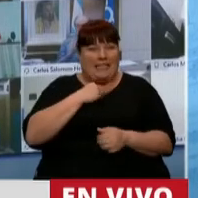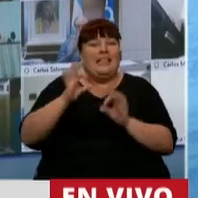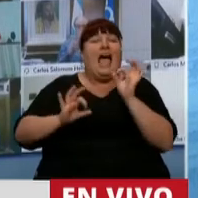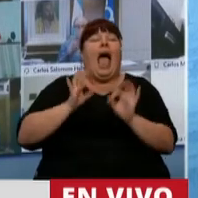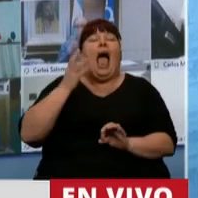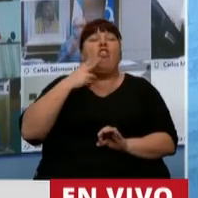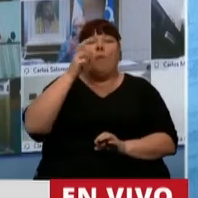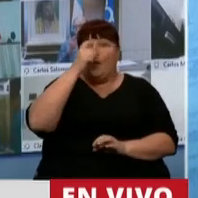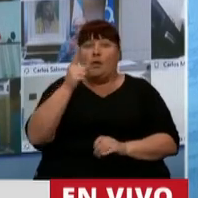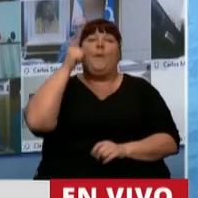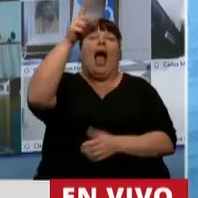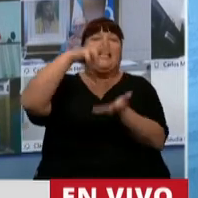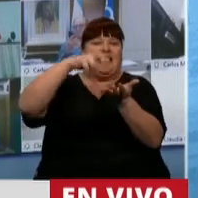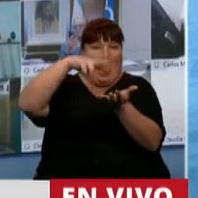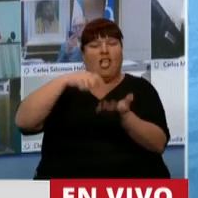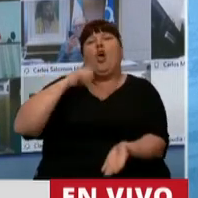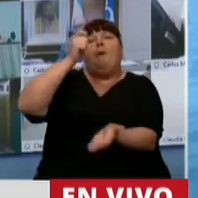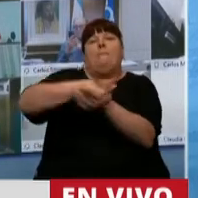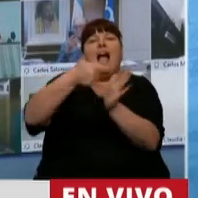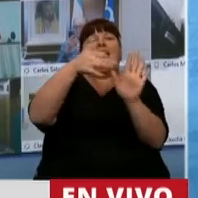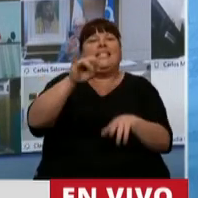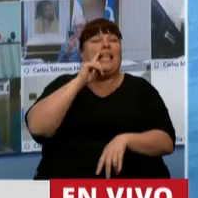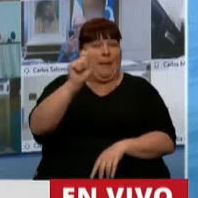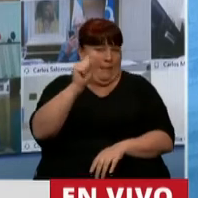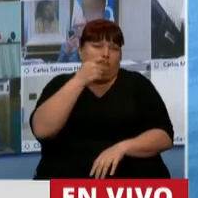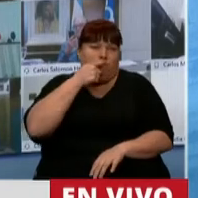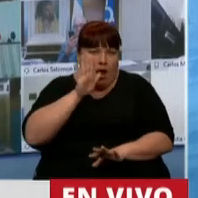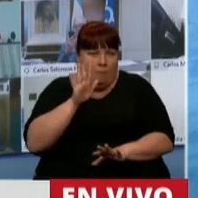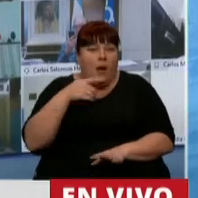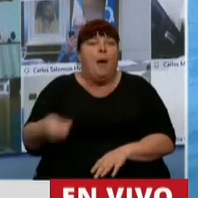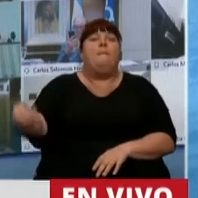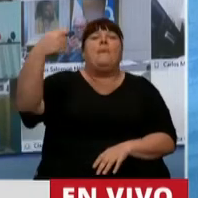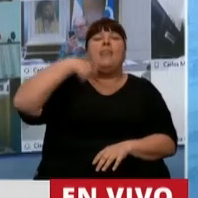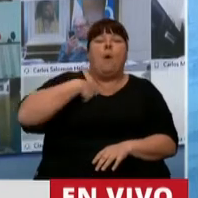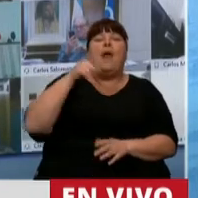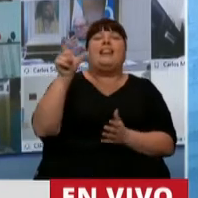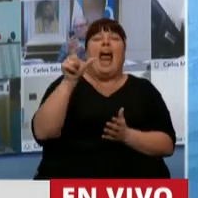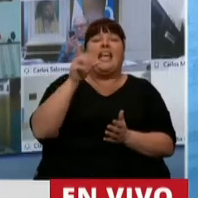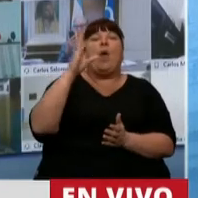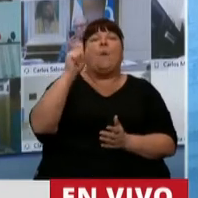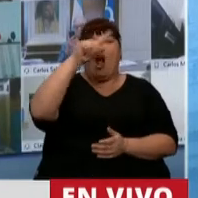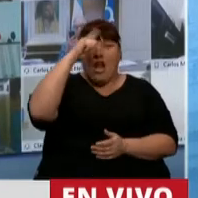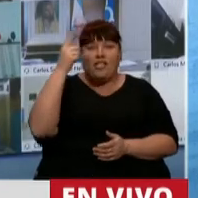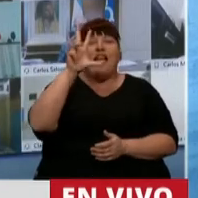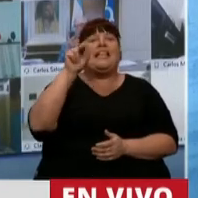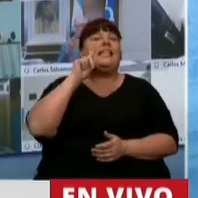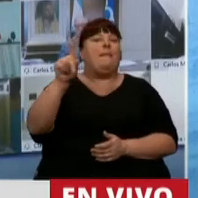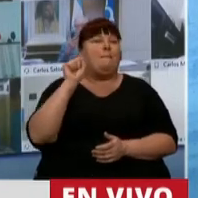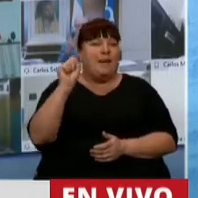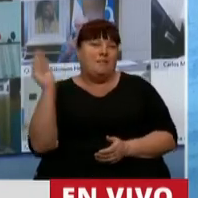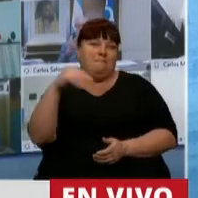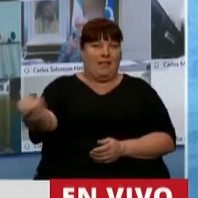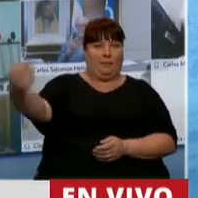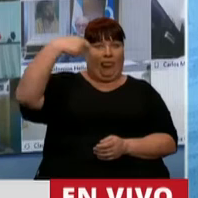2021 a Salta y pago 60 mil pesos voy a recibir una tarjeta del Banco Nación con 30 mil pesos